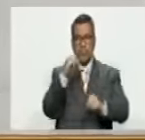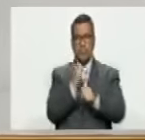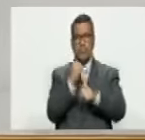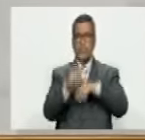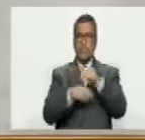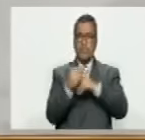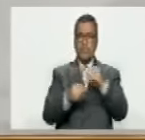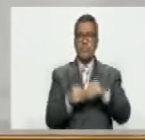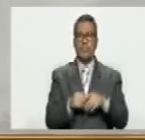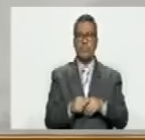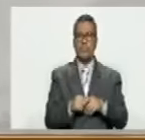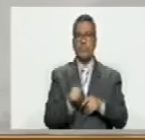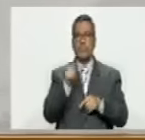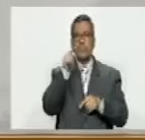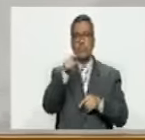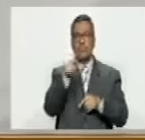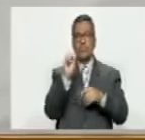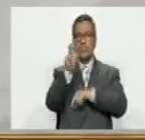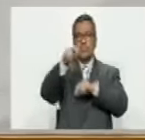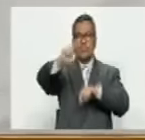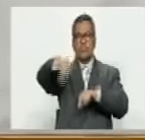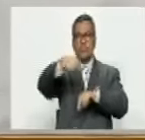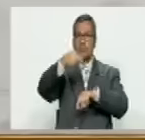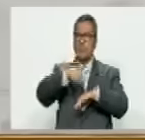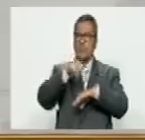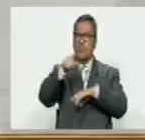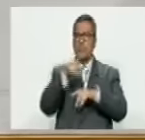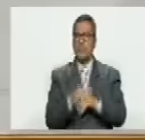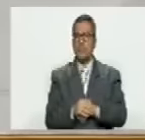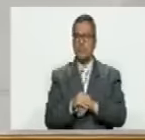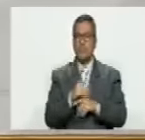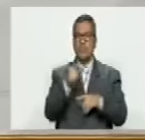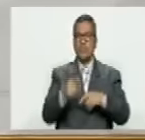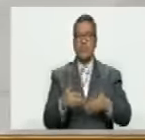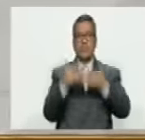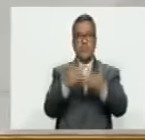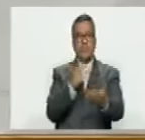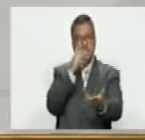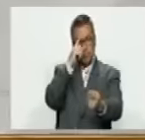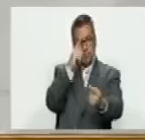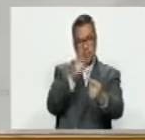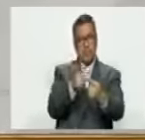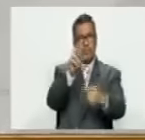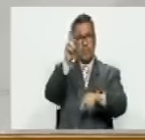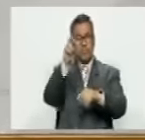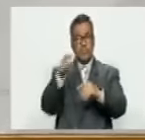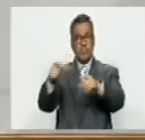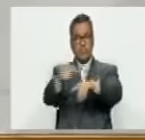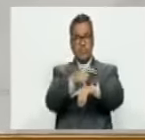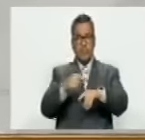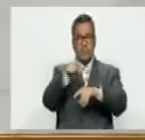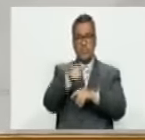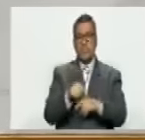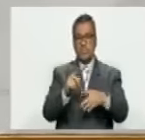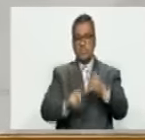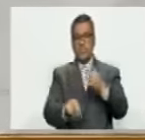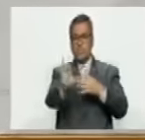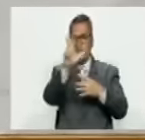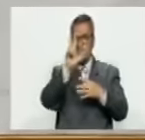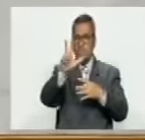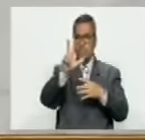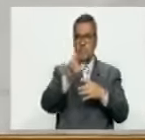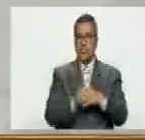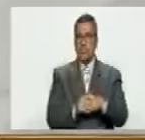que hacer también esta Asamblea Nacional, y así ha puesto en esa directriz al nuevo gabinete. Y en tercer lugar,